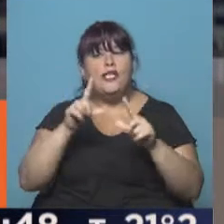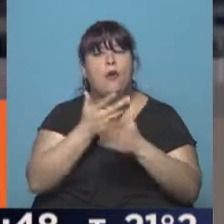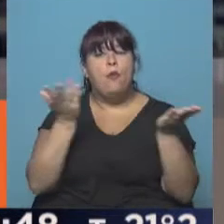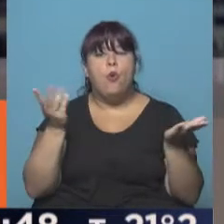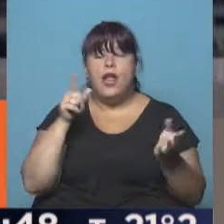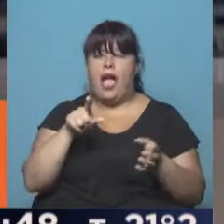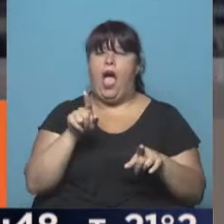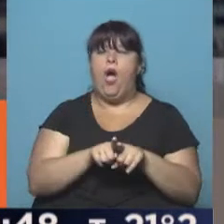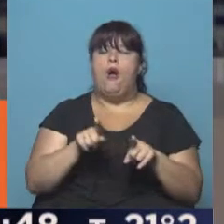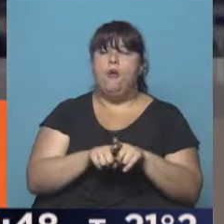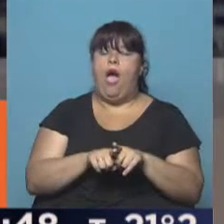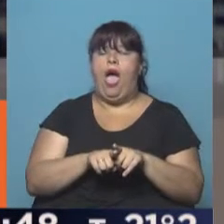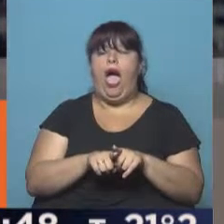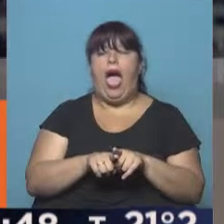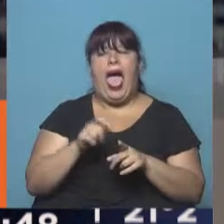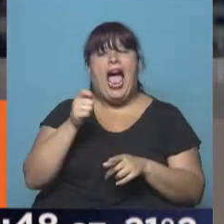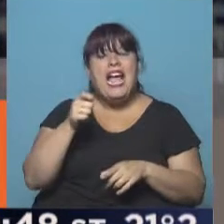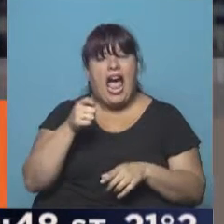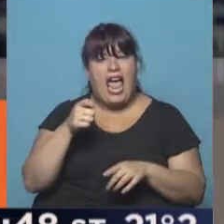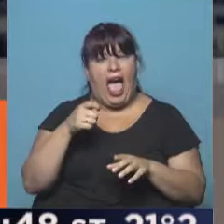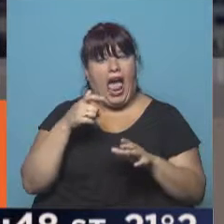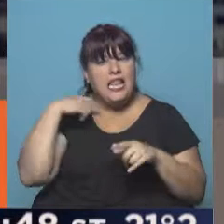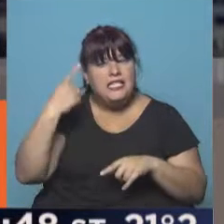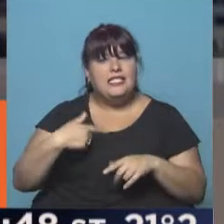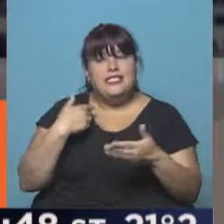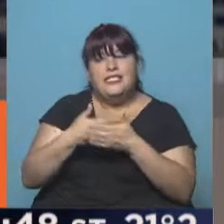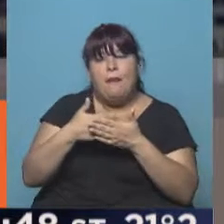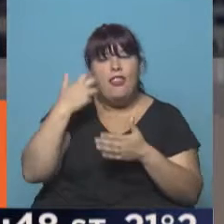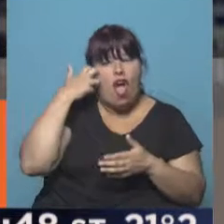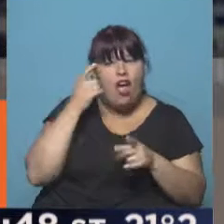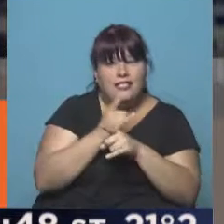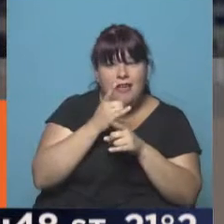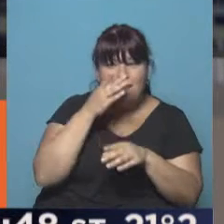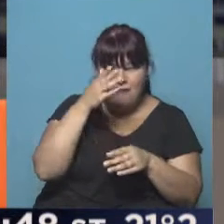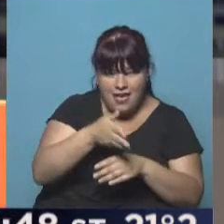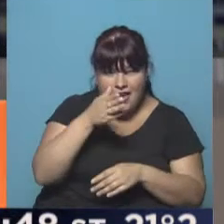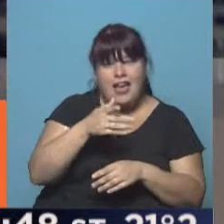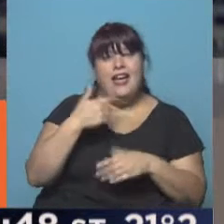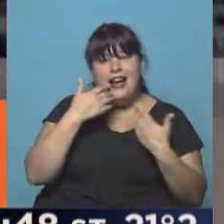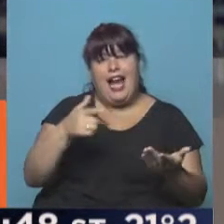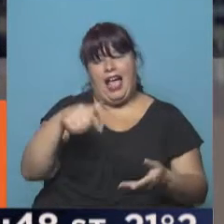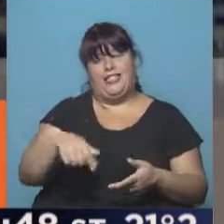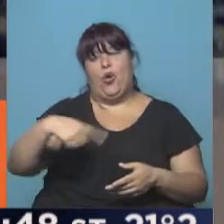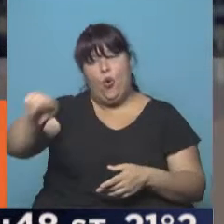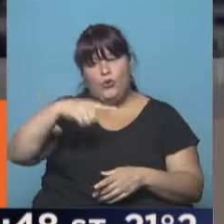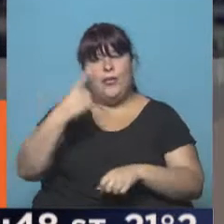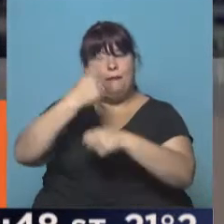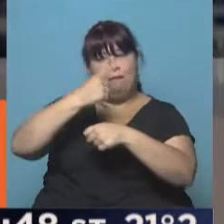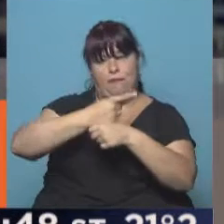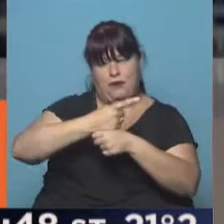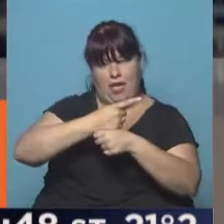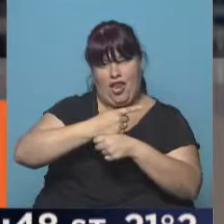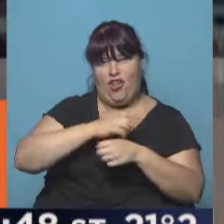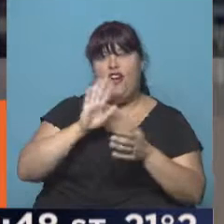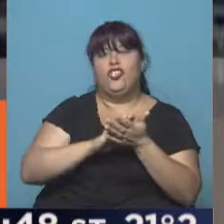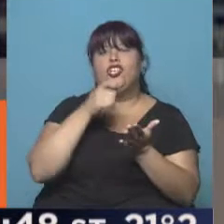pública como uno de los canales, digamos, que está previamente cerca del Parlamento, hizo que esto sea, que ustedes sean primero, digamos, en